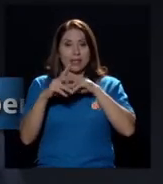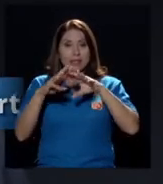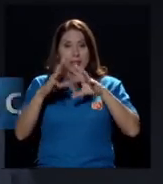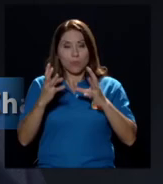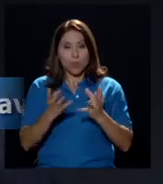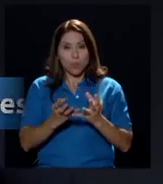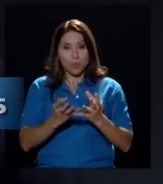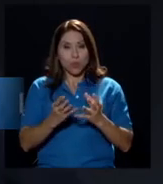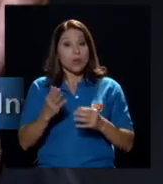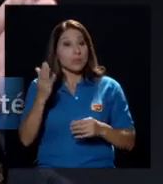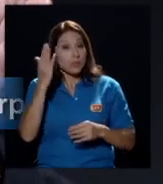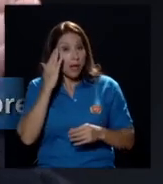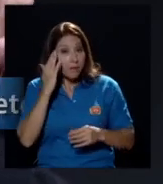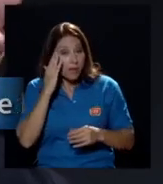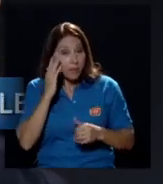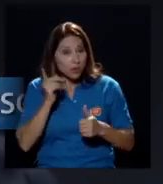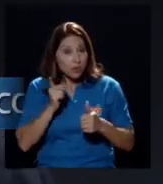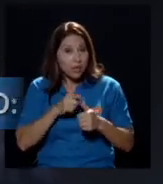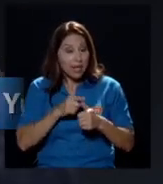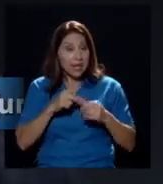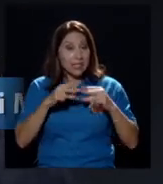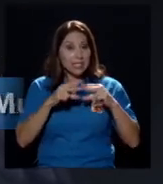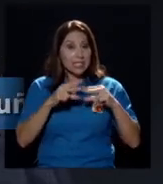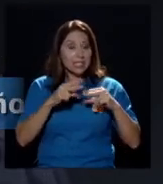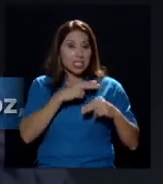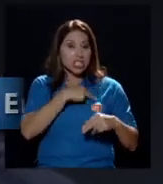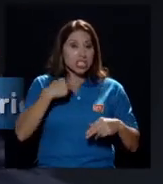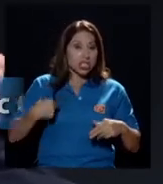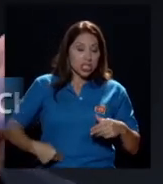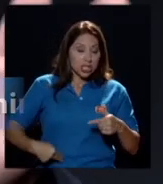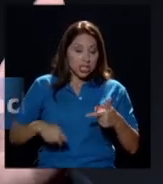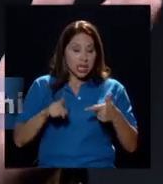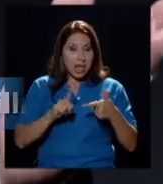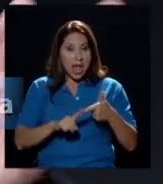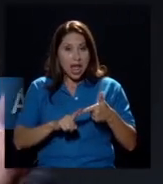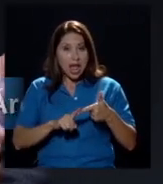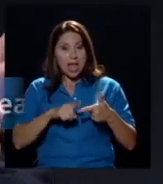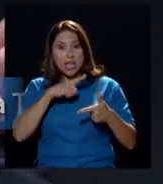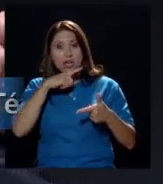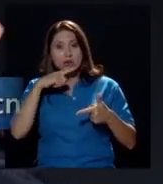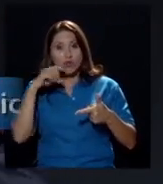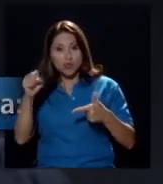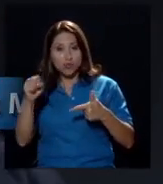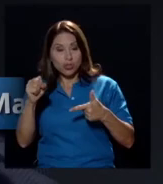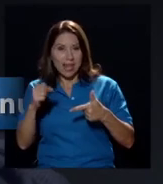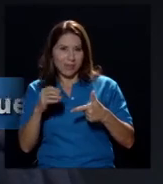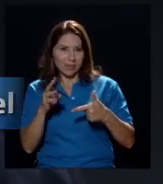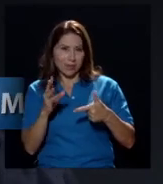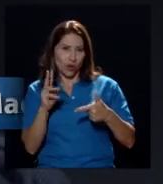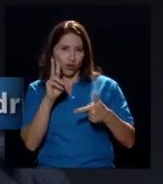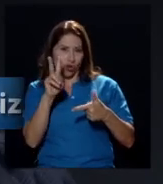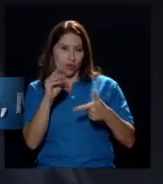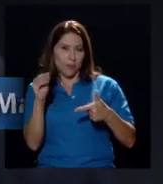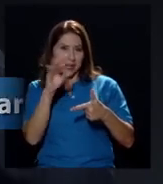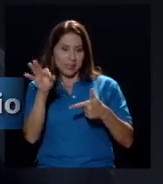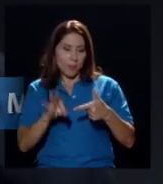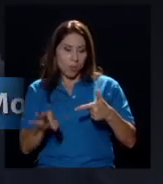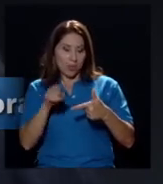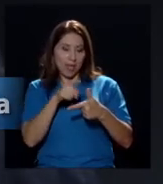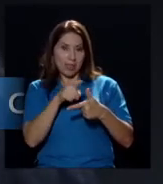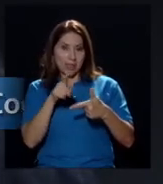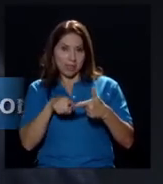tanto China como Rusia como nombrando los dos más importantes son sistemas